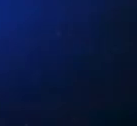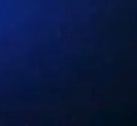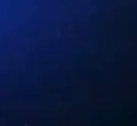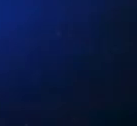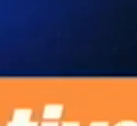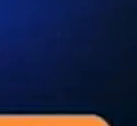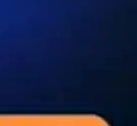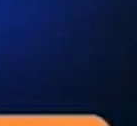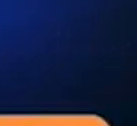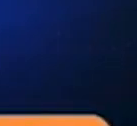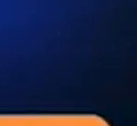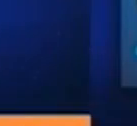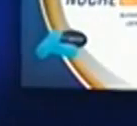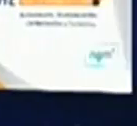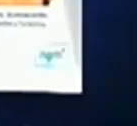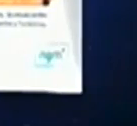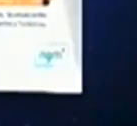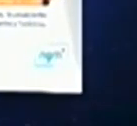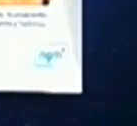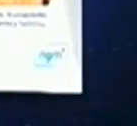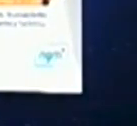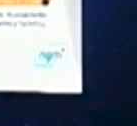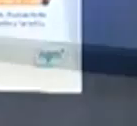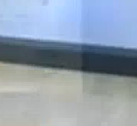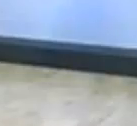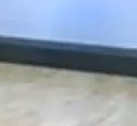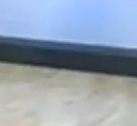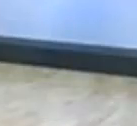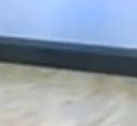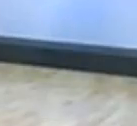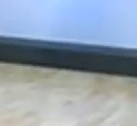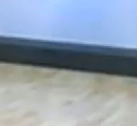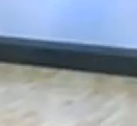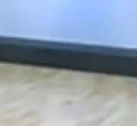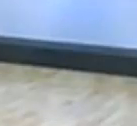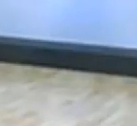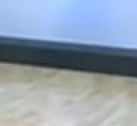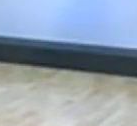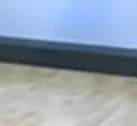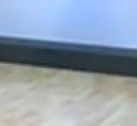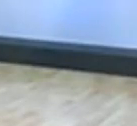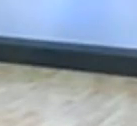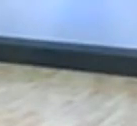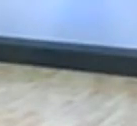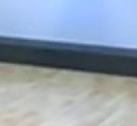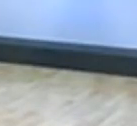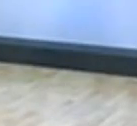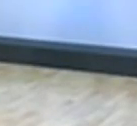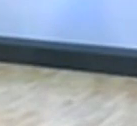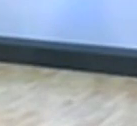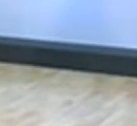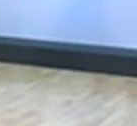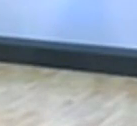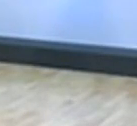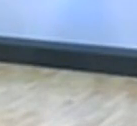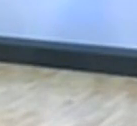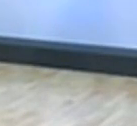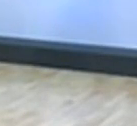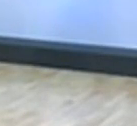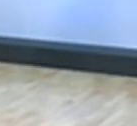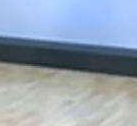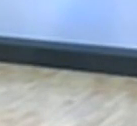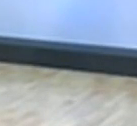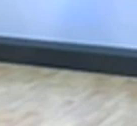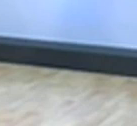Noche Efectivo. Presenta. Para un día sin mocosera, Palagrip Efectivo. Y cuando vayas a dormir,